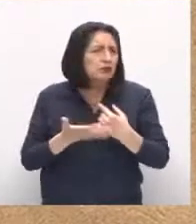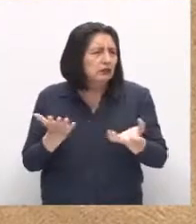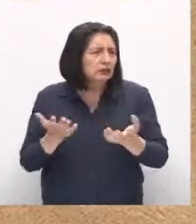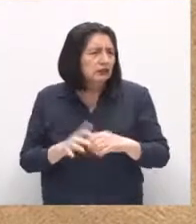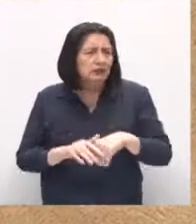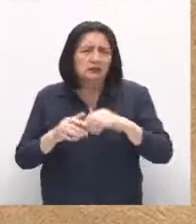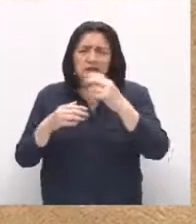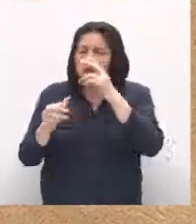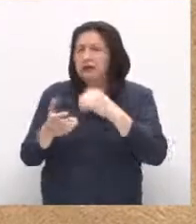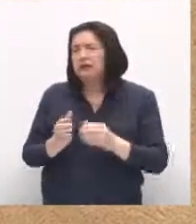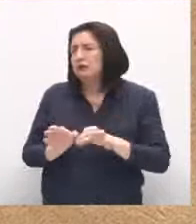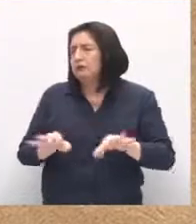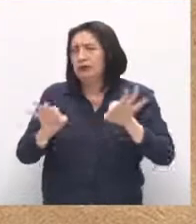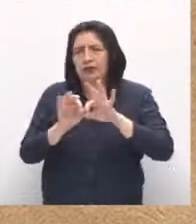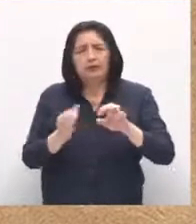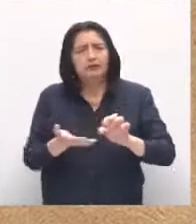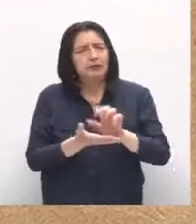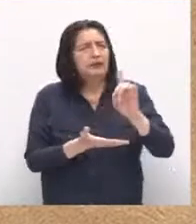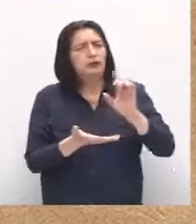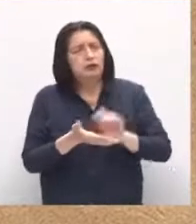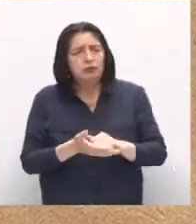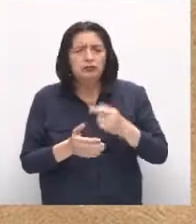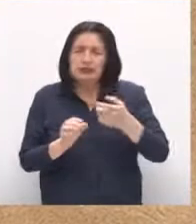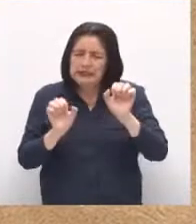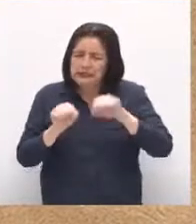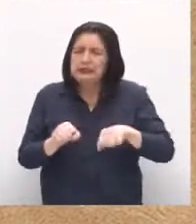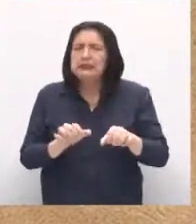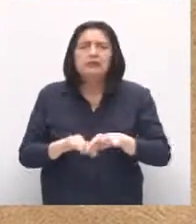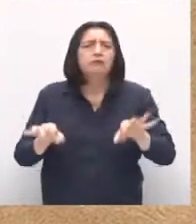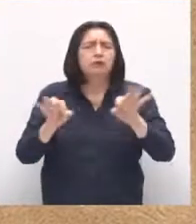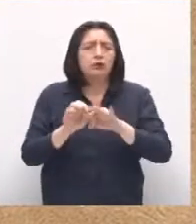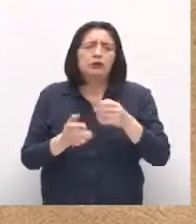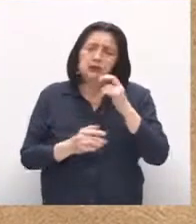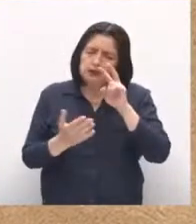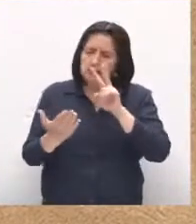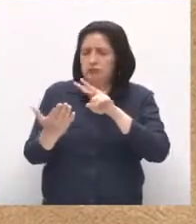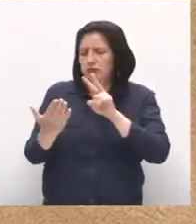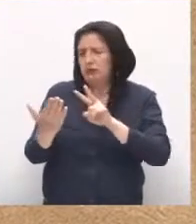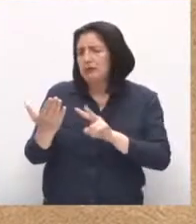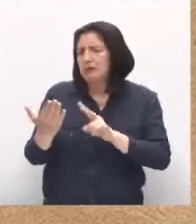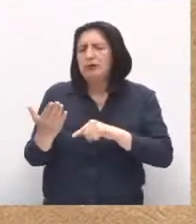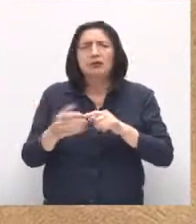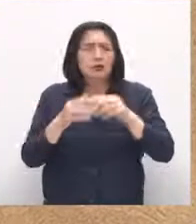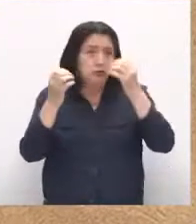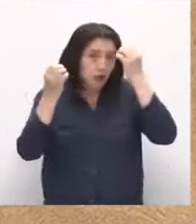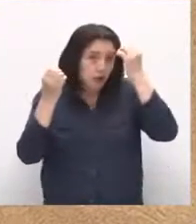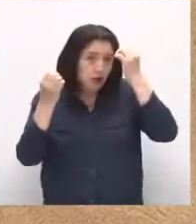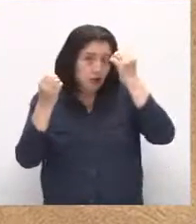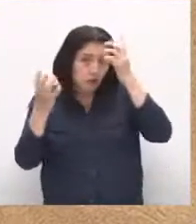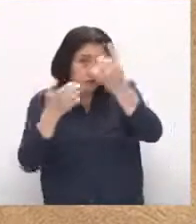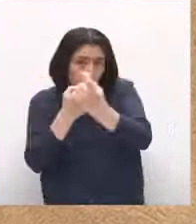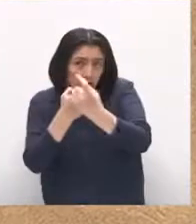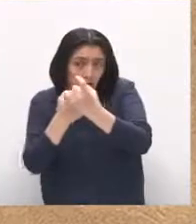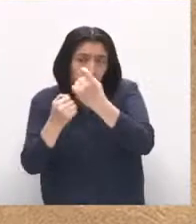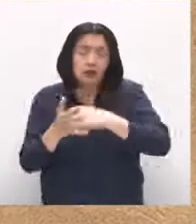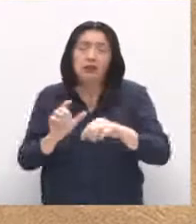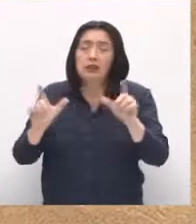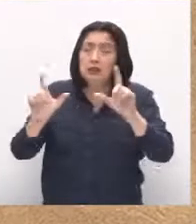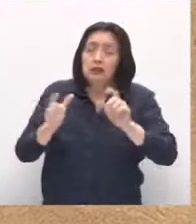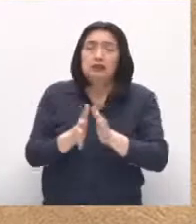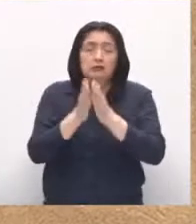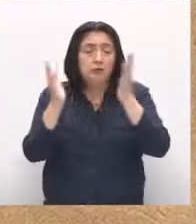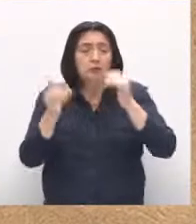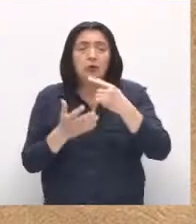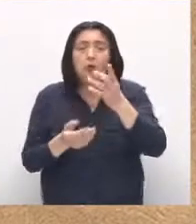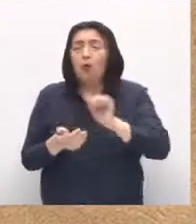importantísima de nuestra educación. Pero también es muy importante que apreciemos críticamente lo que los medios nos enseñan, lo que recibimos